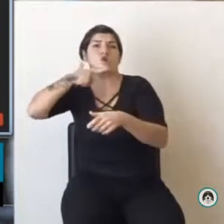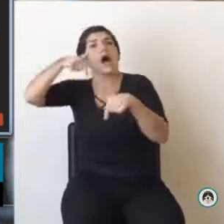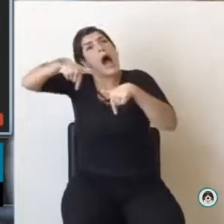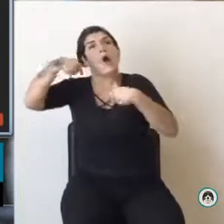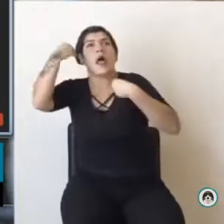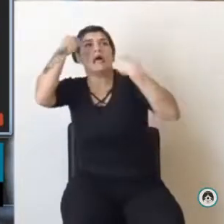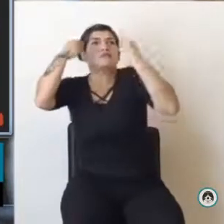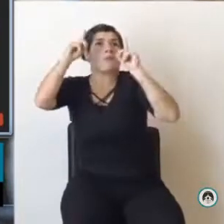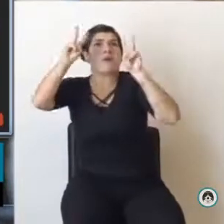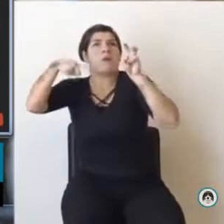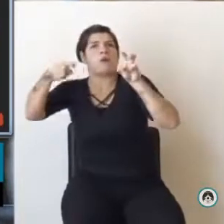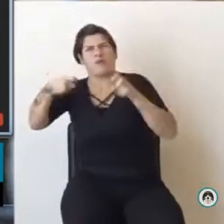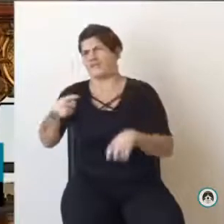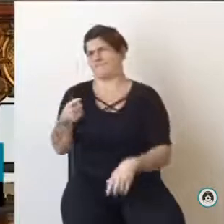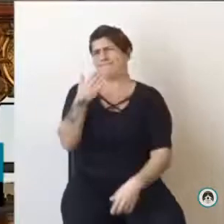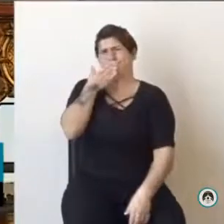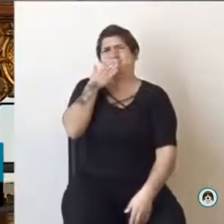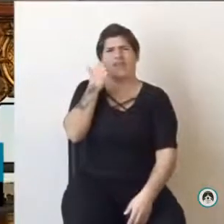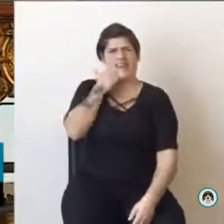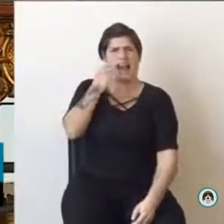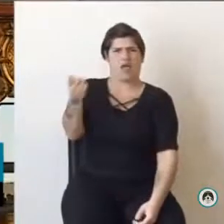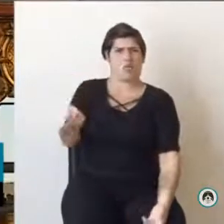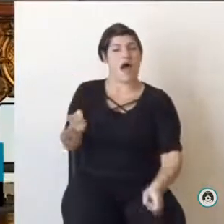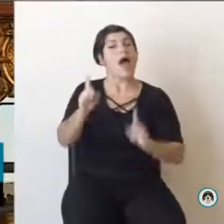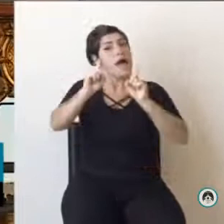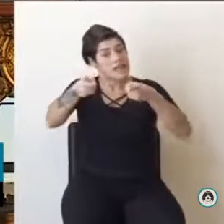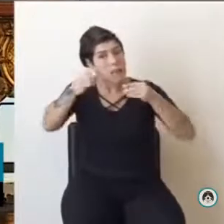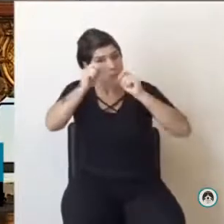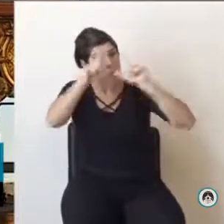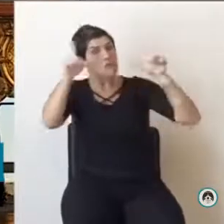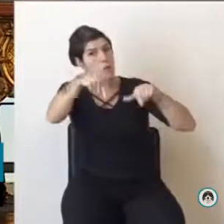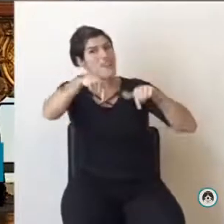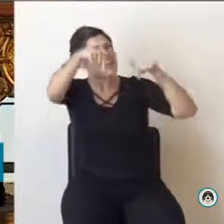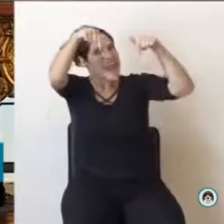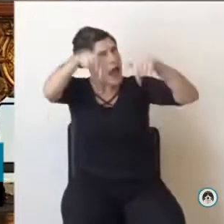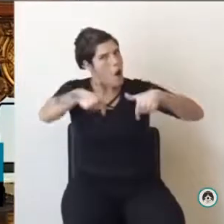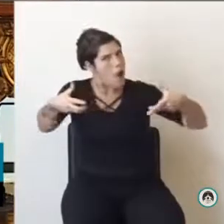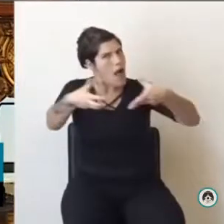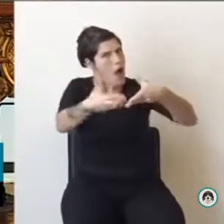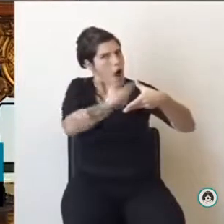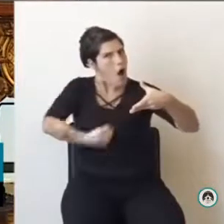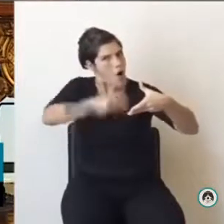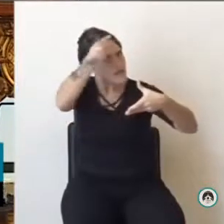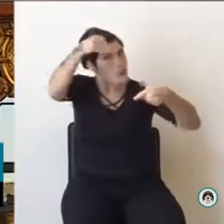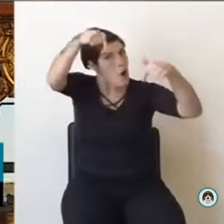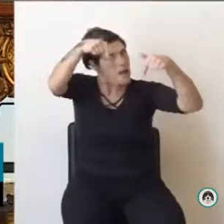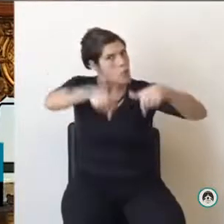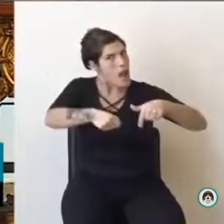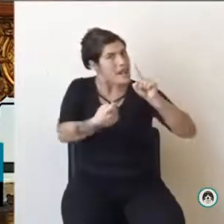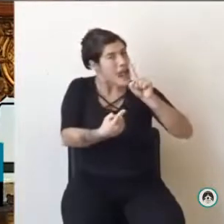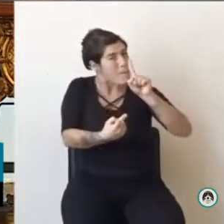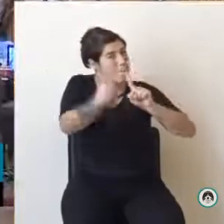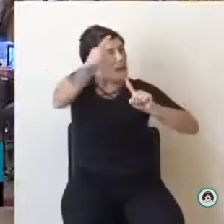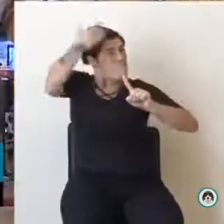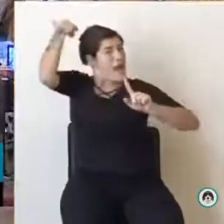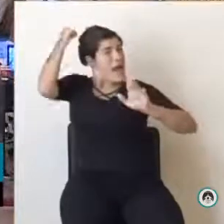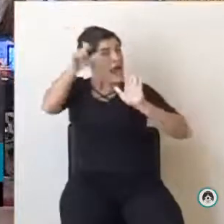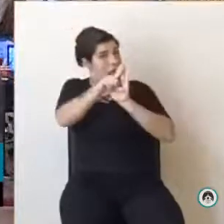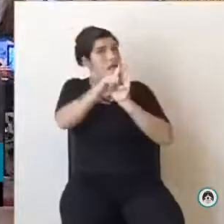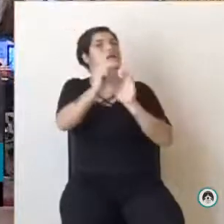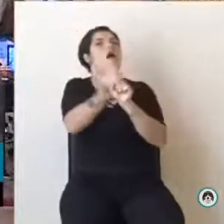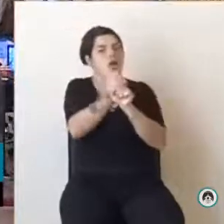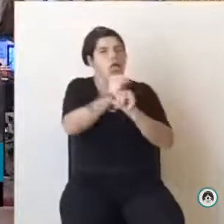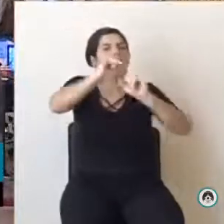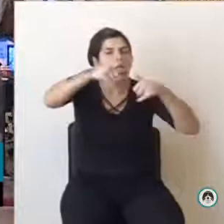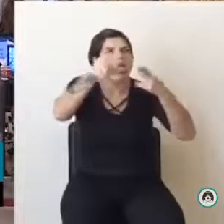muy mal y muy llamativo que miembros del oficialismo actual, que una de las primeras leyes que votó para congraciarse con los